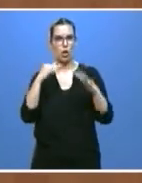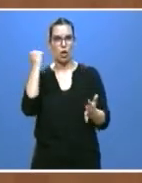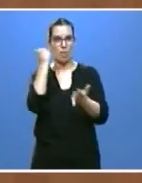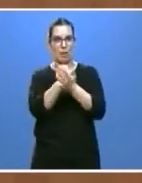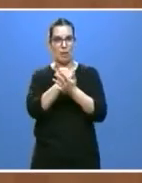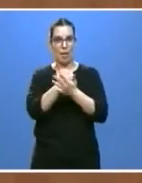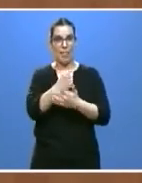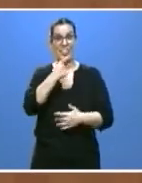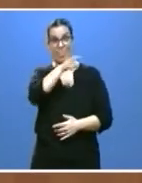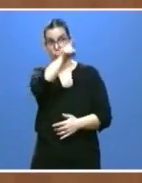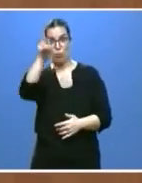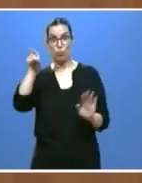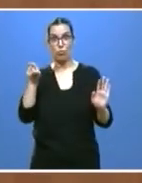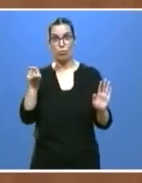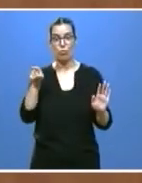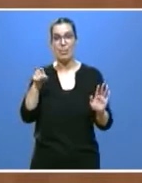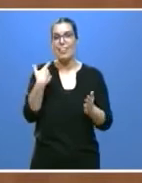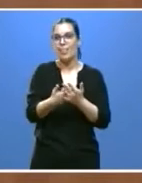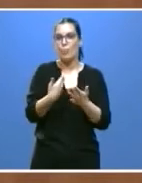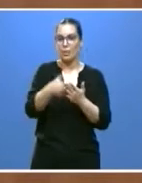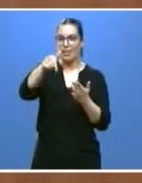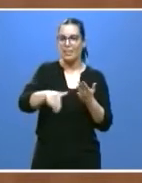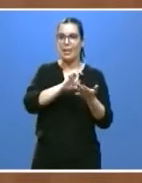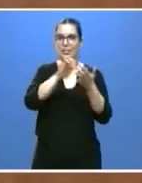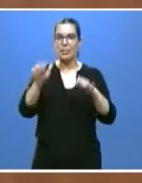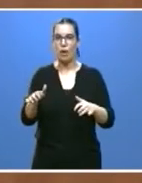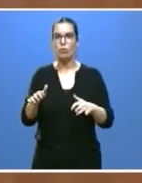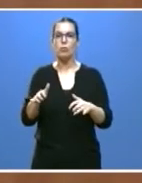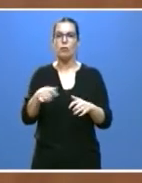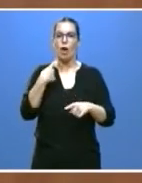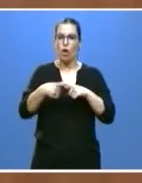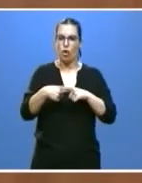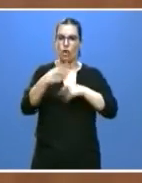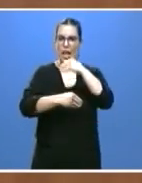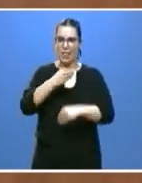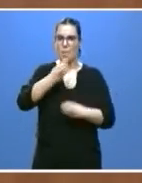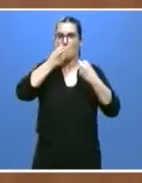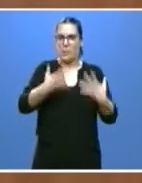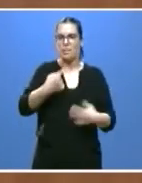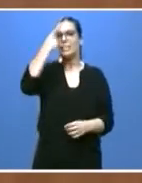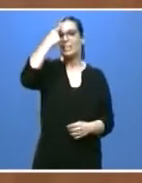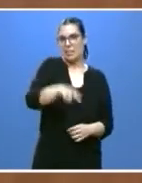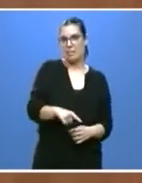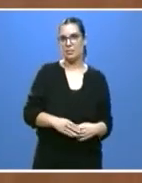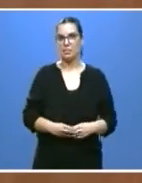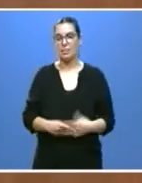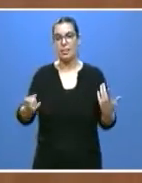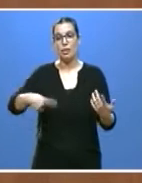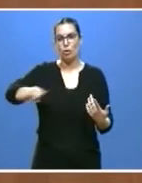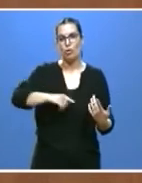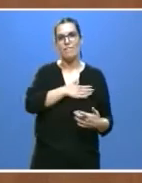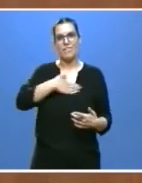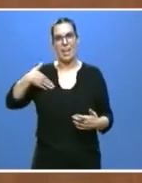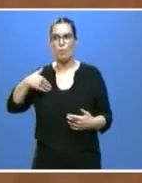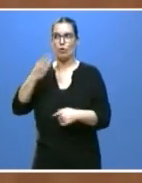Que demuestra que en Castilla y León sabemos hacer bien las cosas y queremos y somos un ejemplo